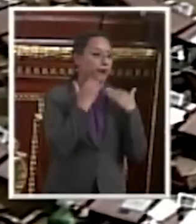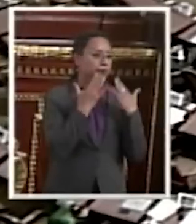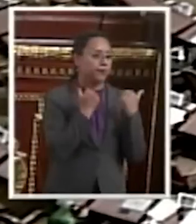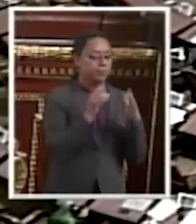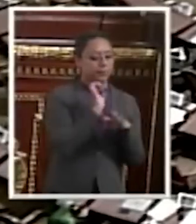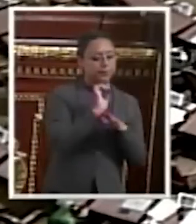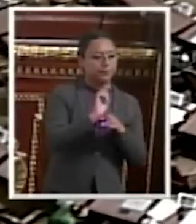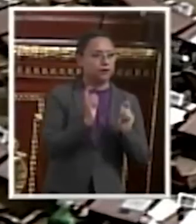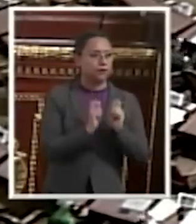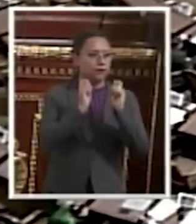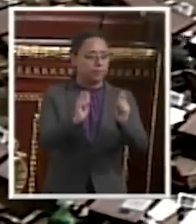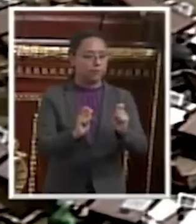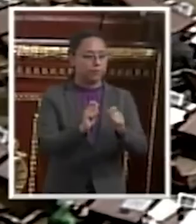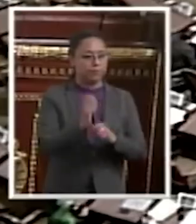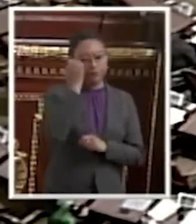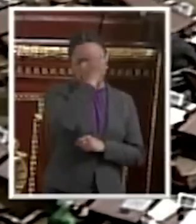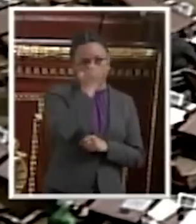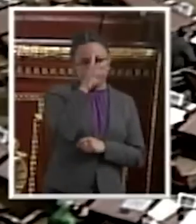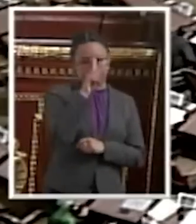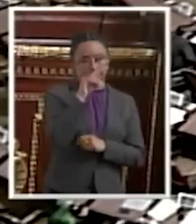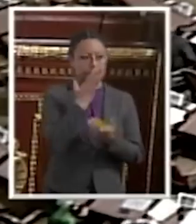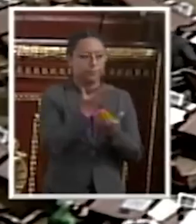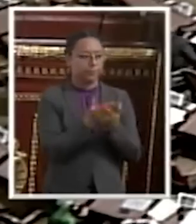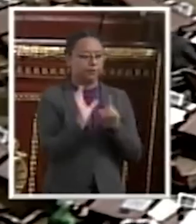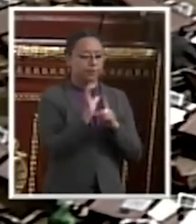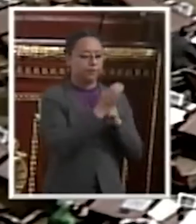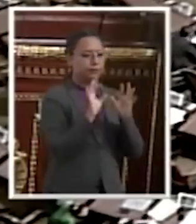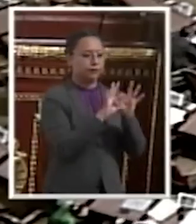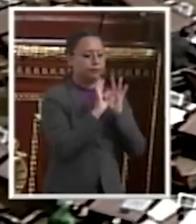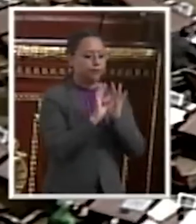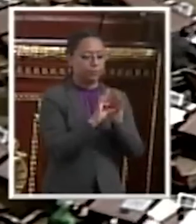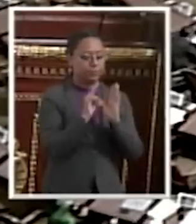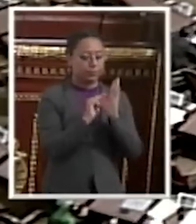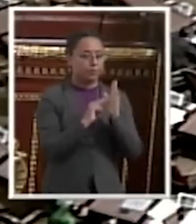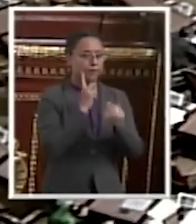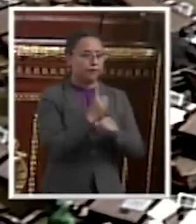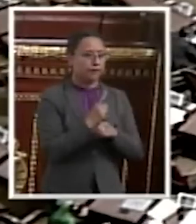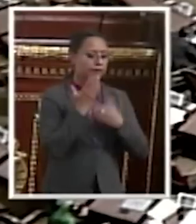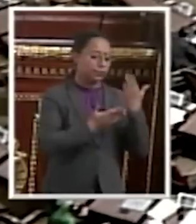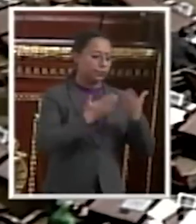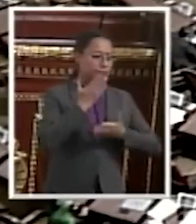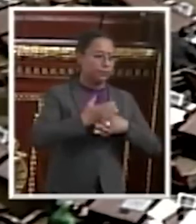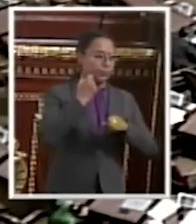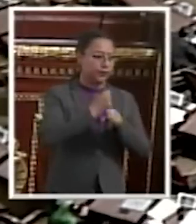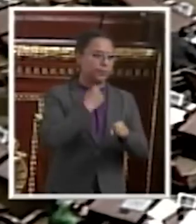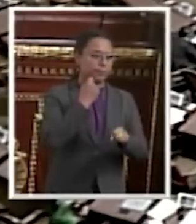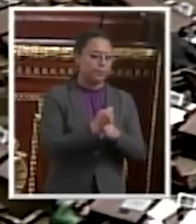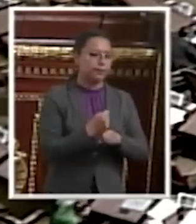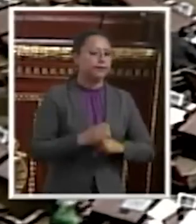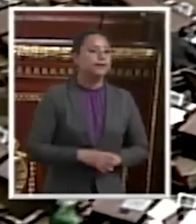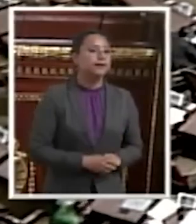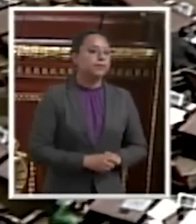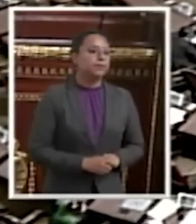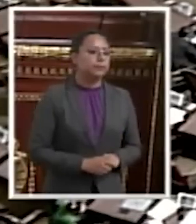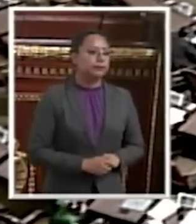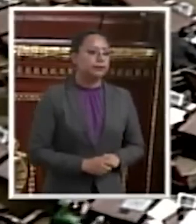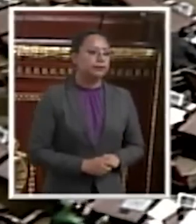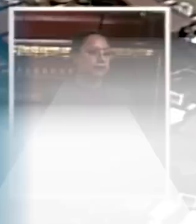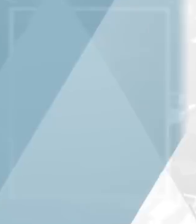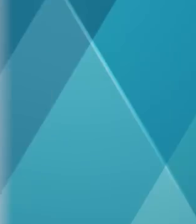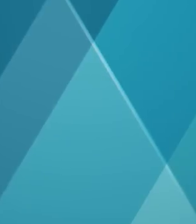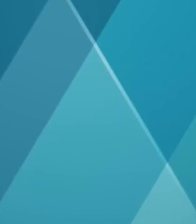los precedentes, dijo, los grupos parlamentarios podrían presentar sus propuestas a la Jucopo para elegir sustituto.